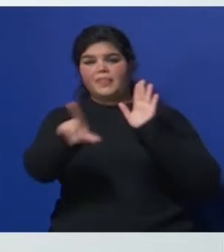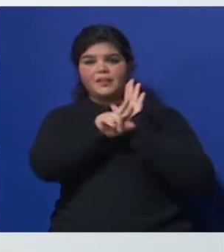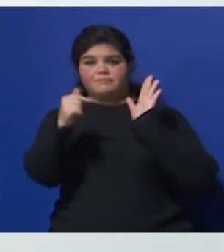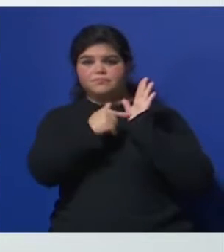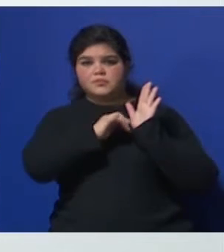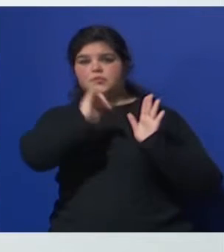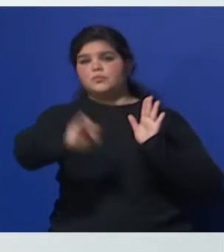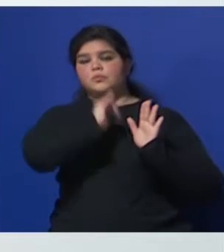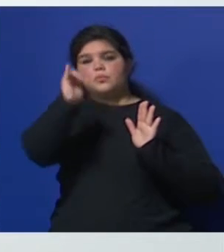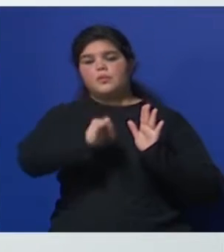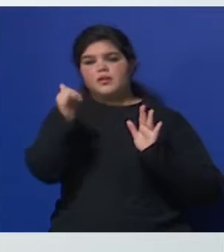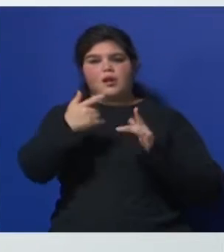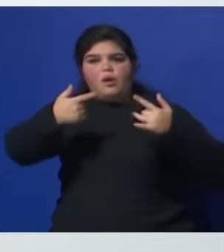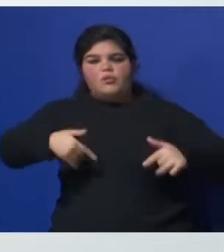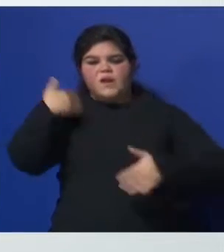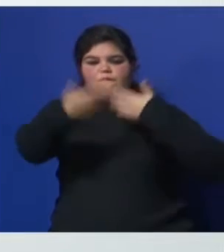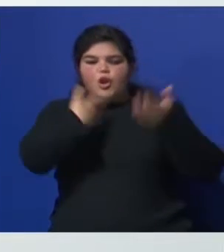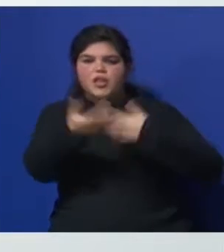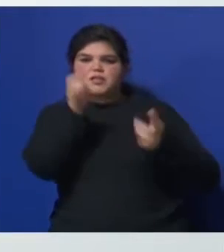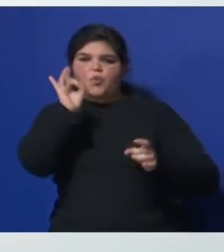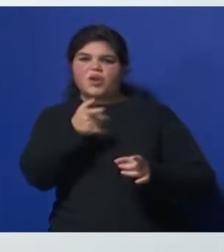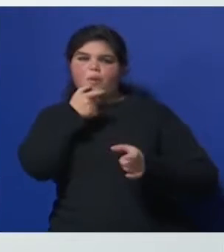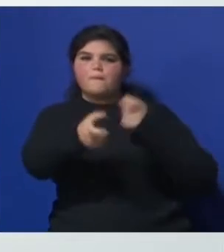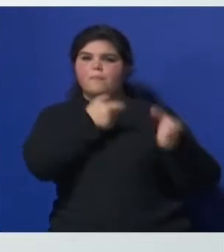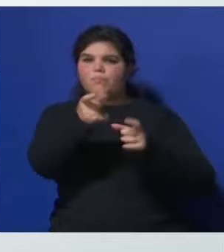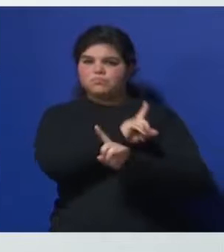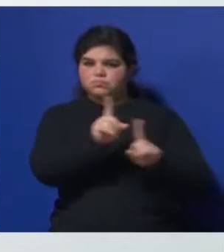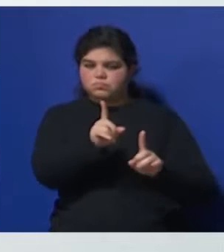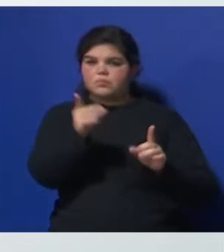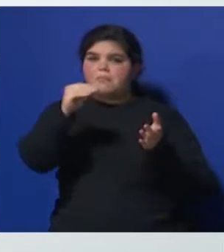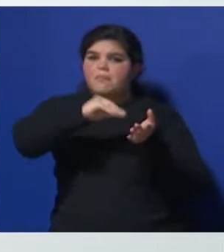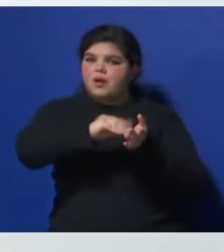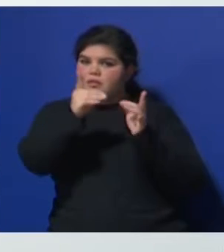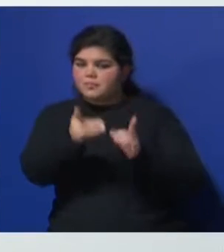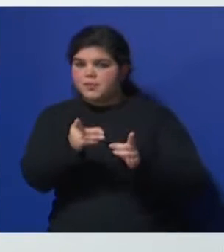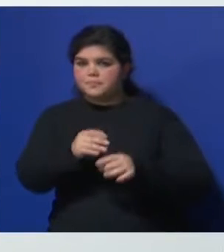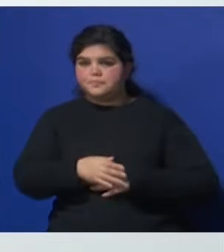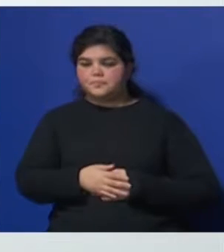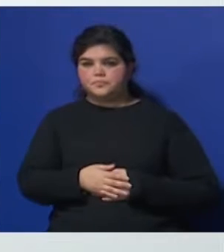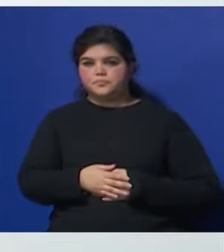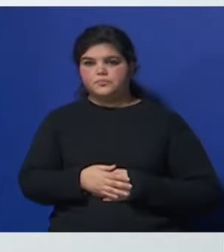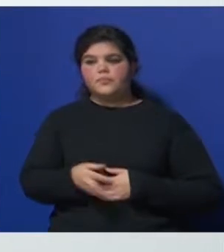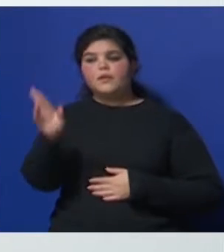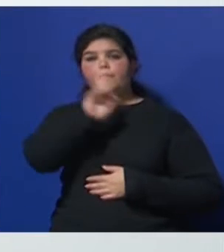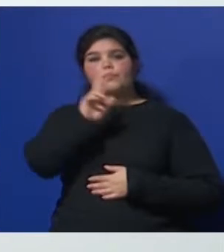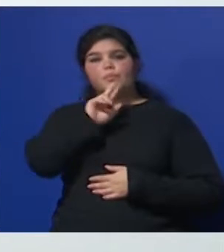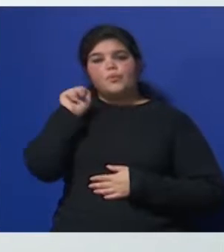situación De violencia No solamente verbal Sino Donde se la A la mujer Se